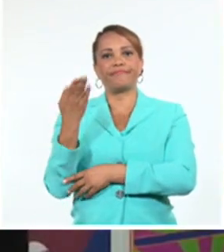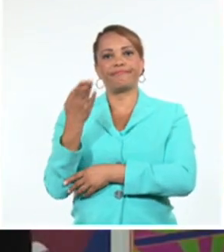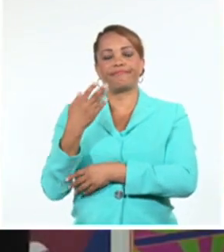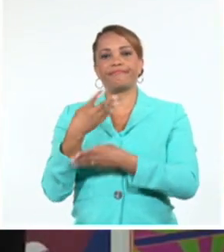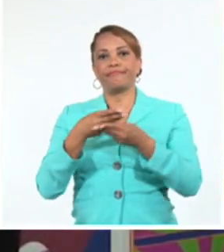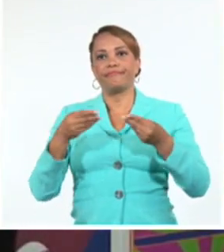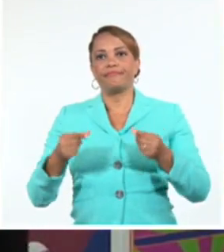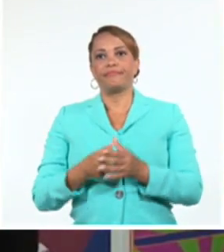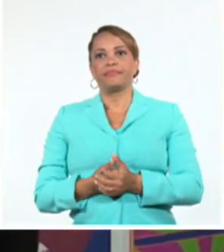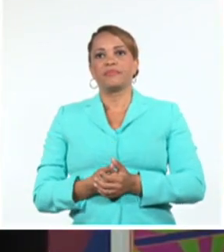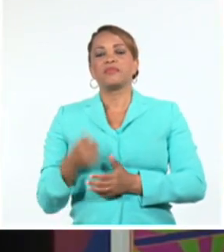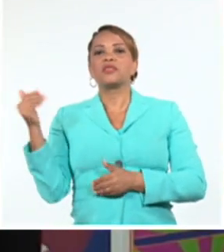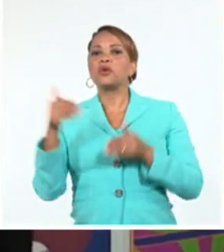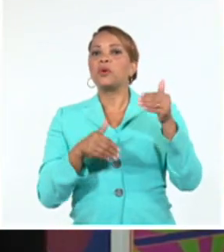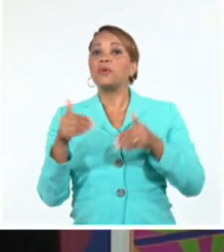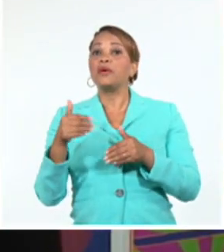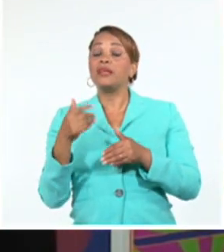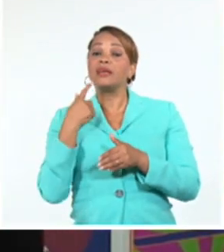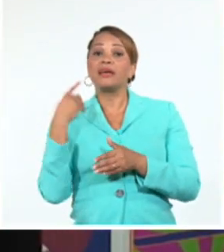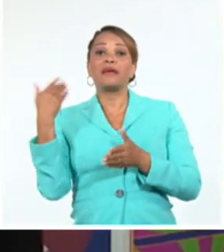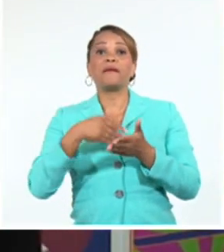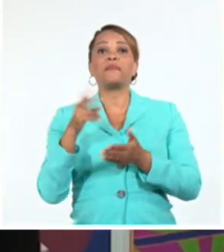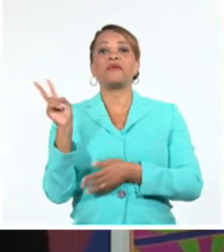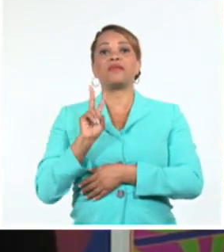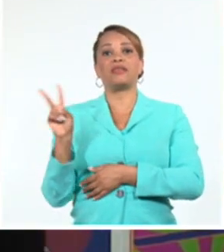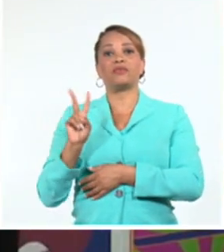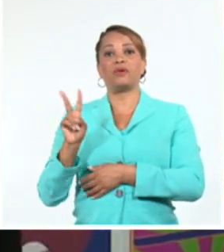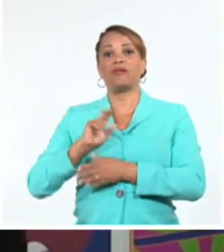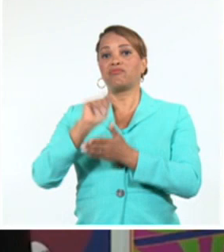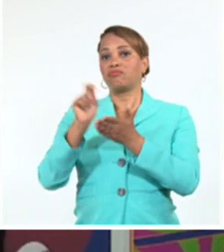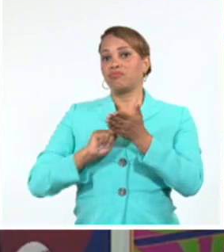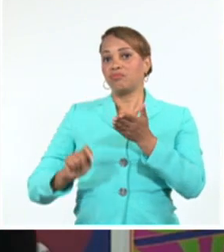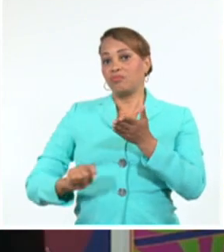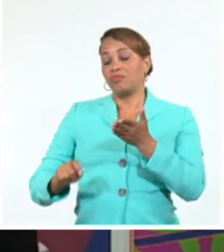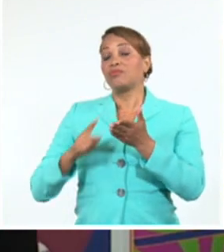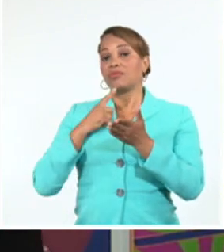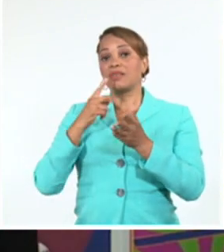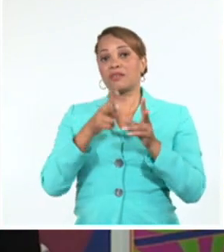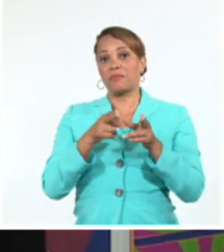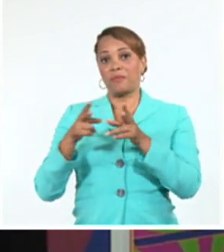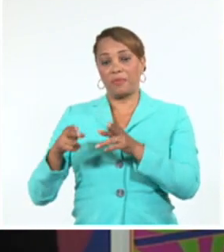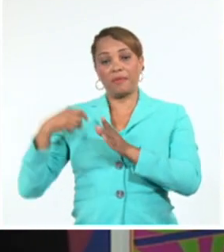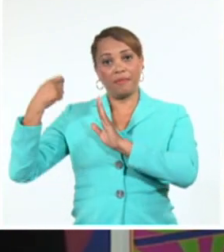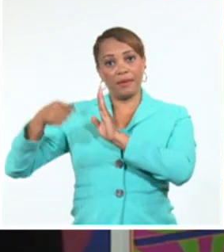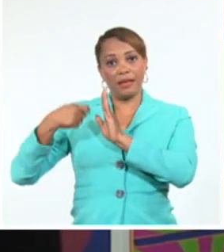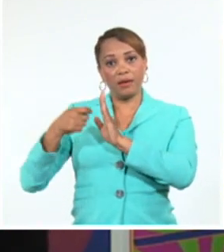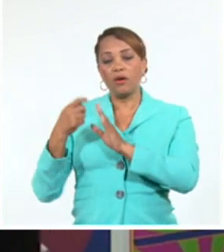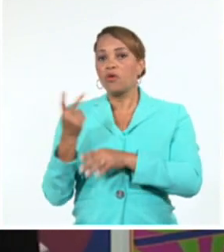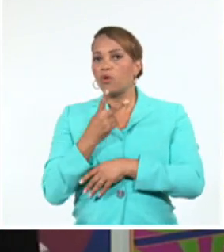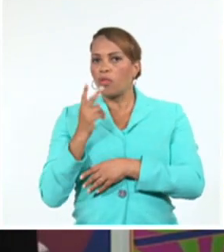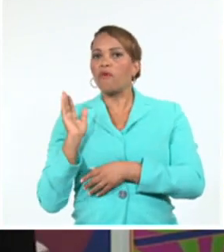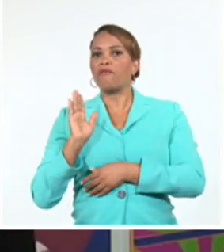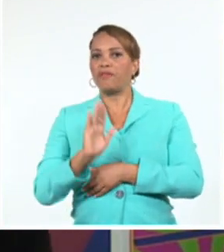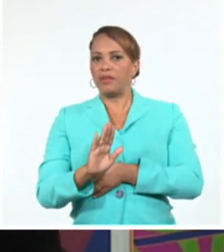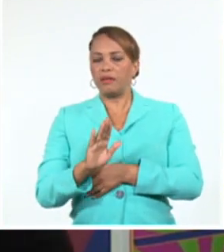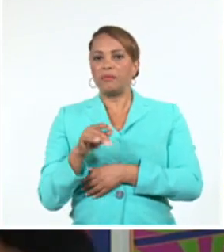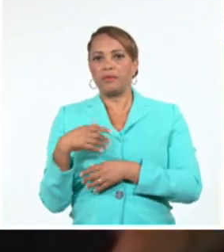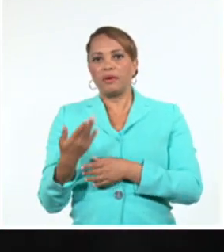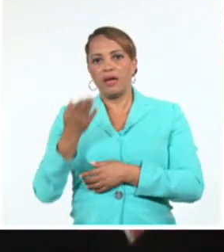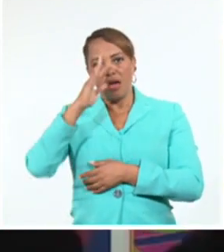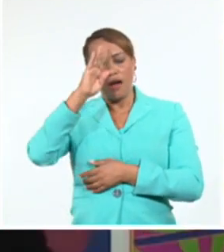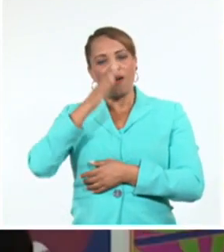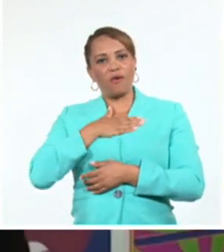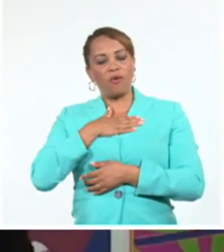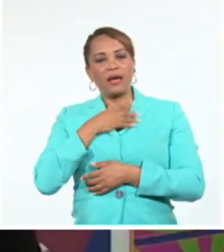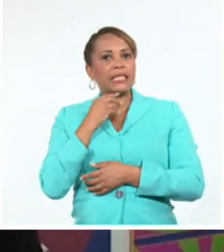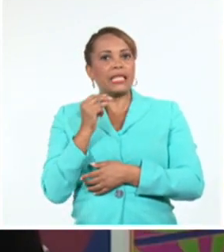con un guión en competencia de Venezuela, un guión escrito cuatro manos, Álvaro Cabrera y yo, Pedro Ruiz. Y